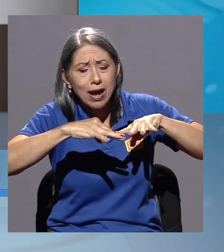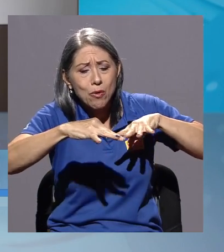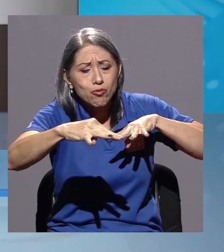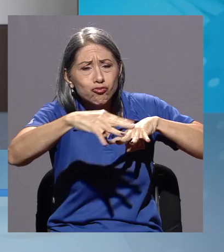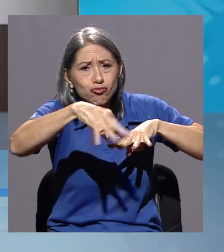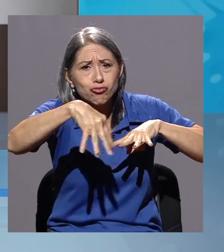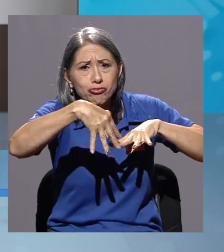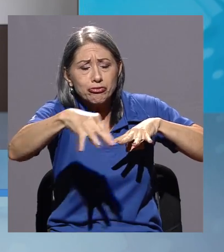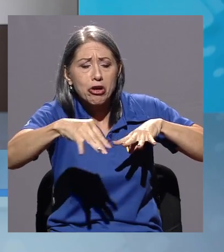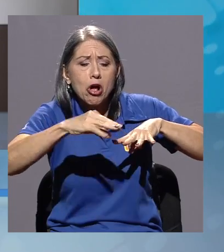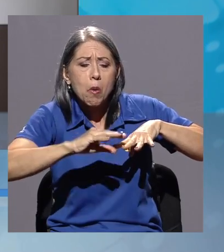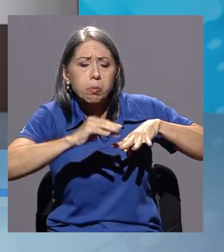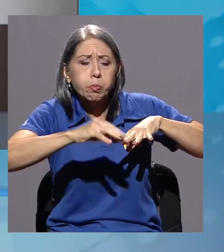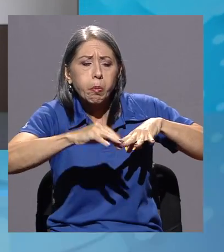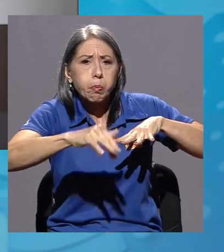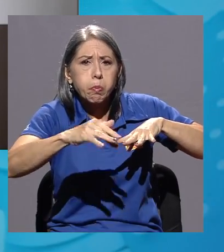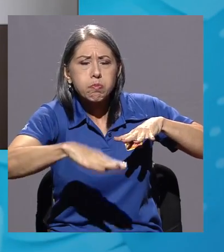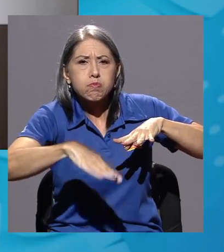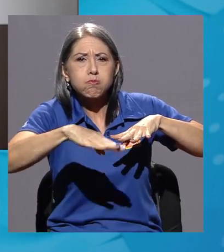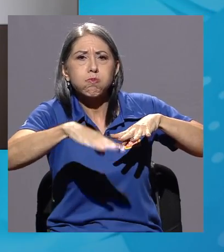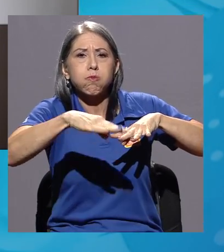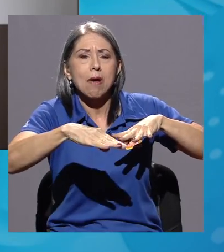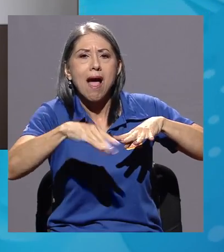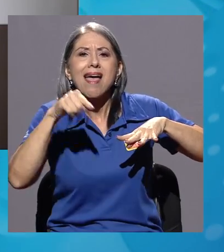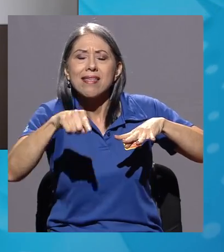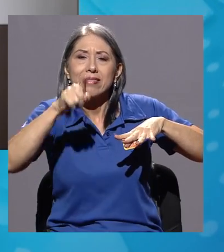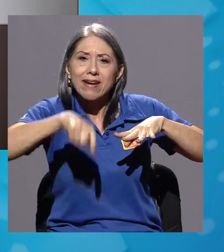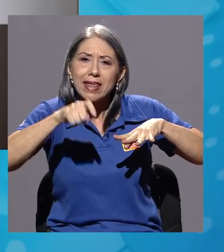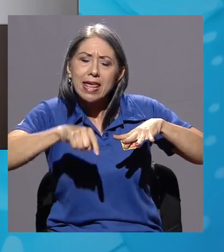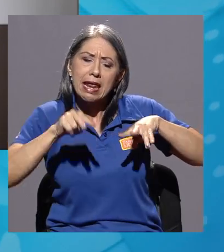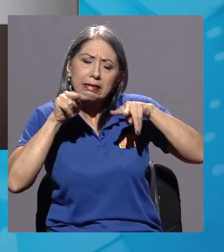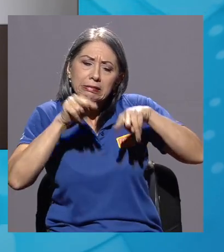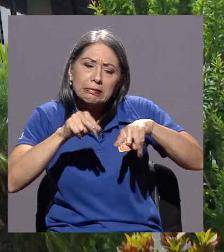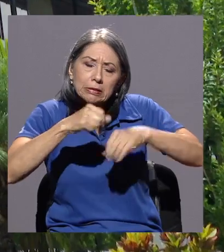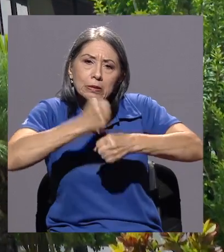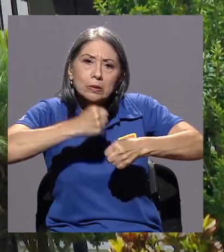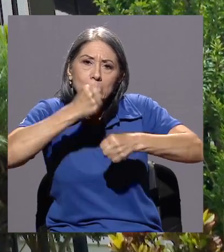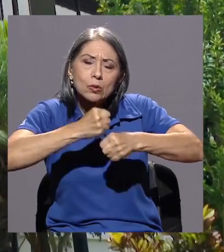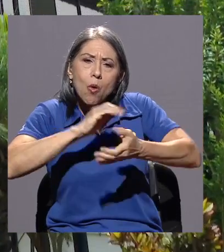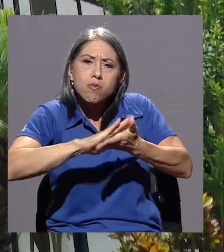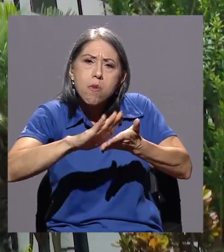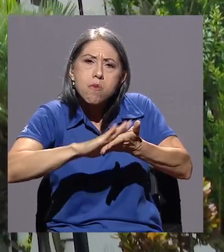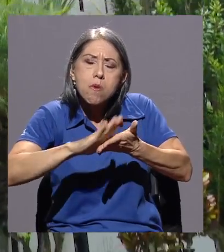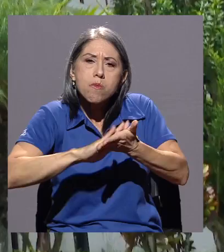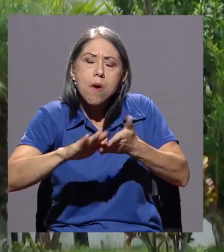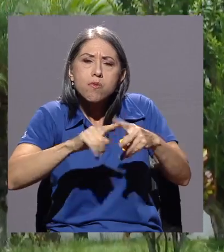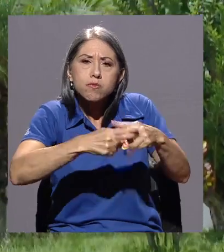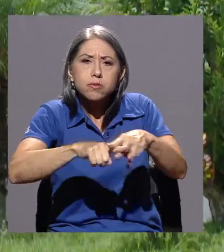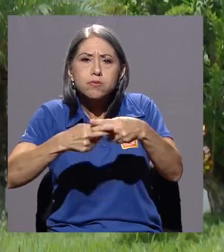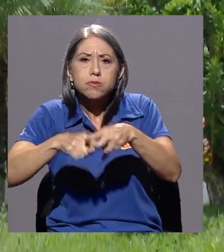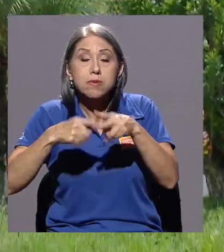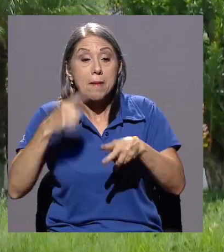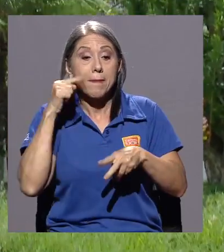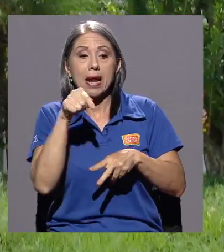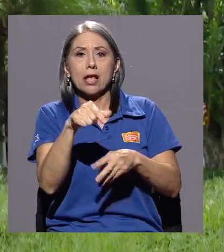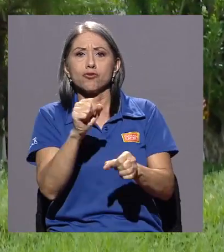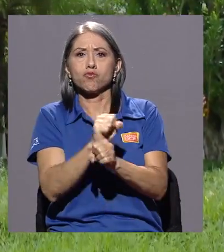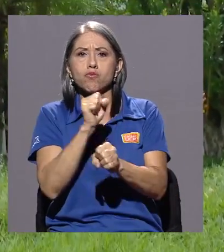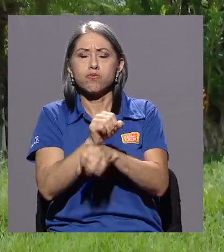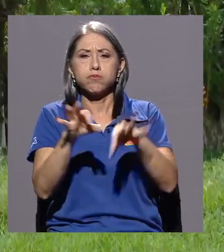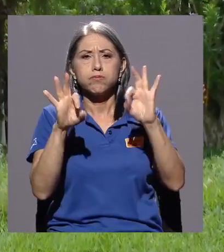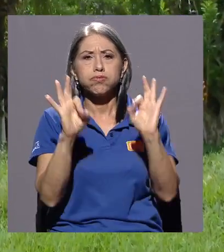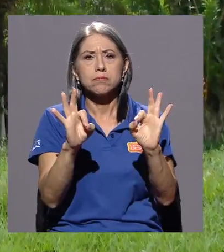la entrada de las alcantarillas y varios elementos requieren de mantenimiento, con el fin de garantizar su desempeño óptimo.